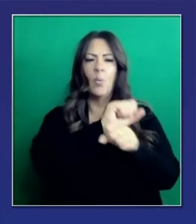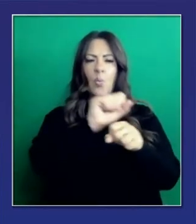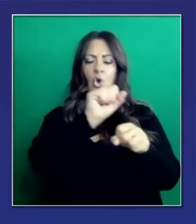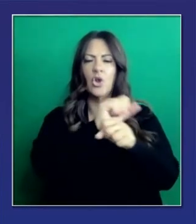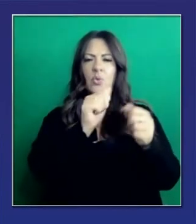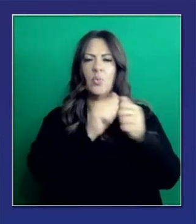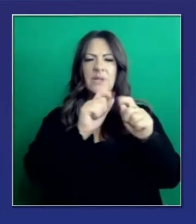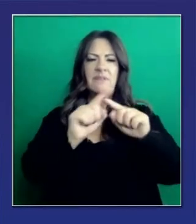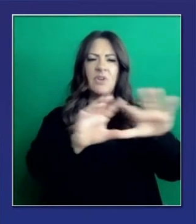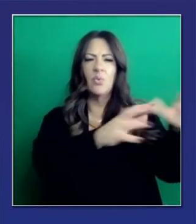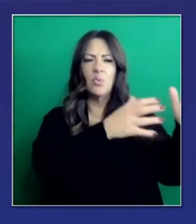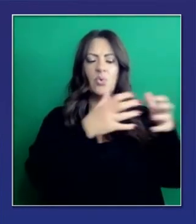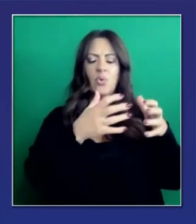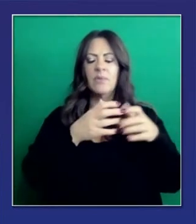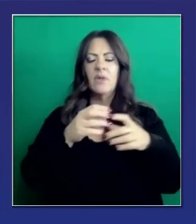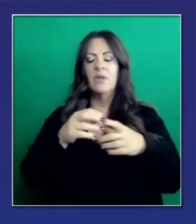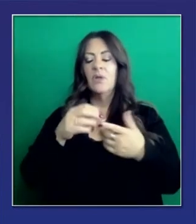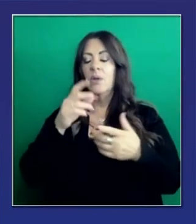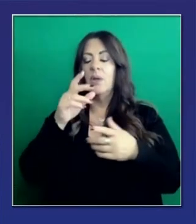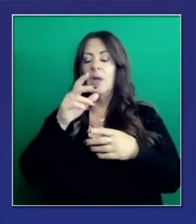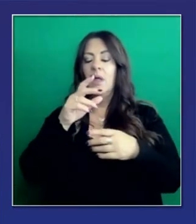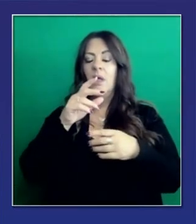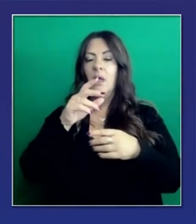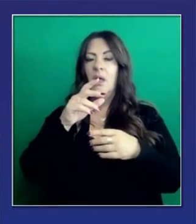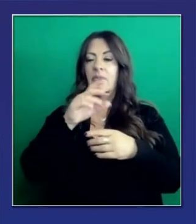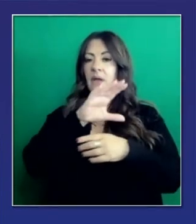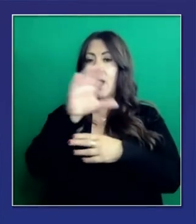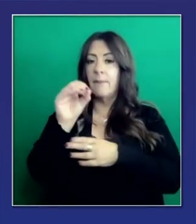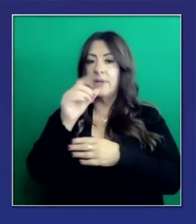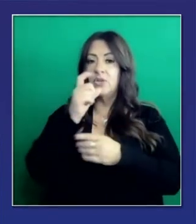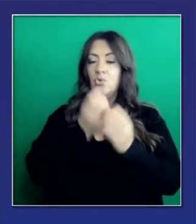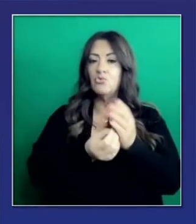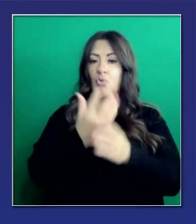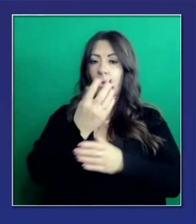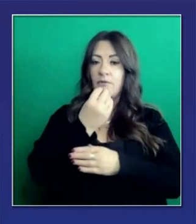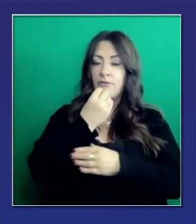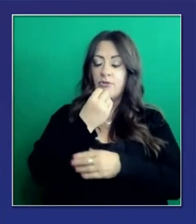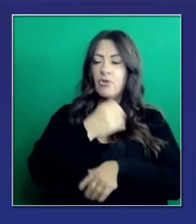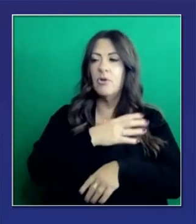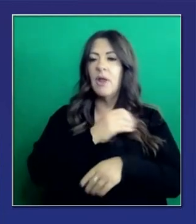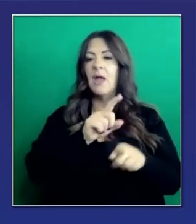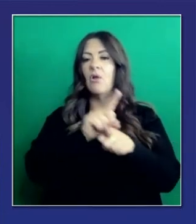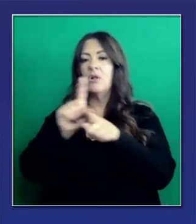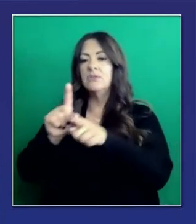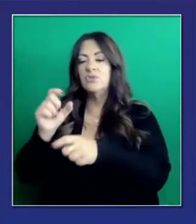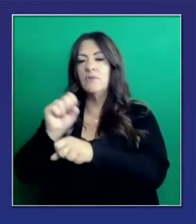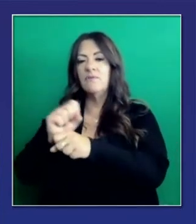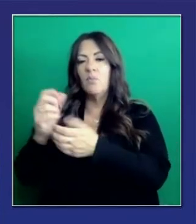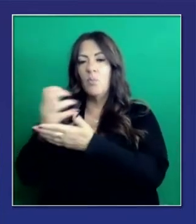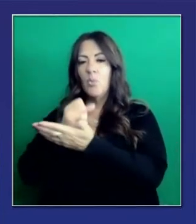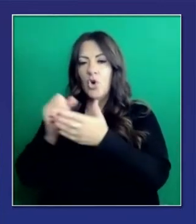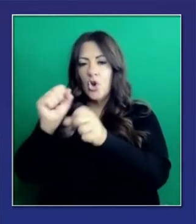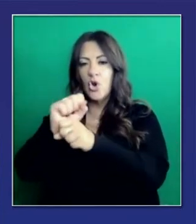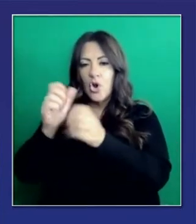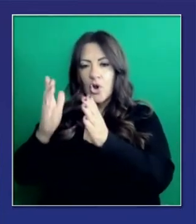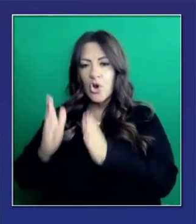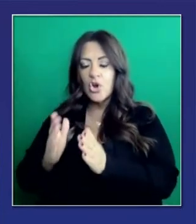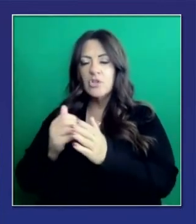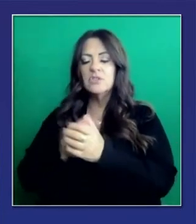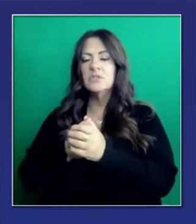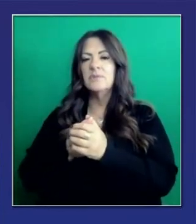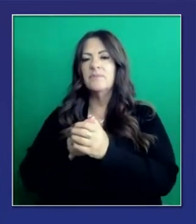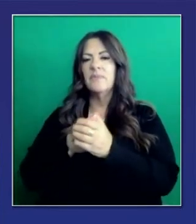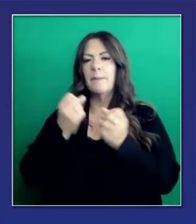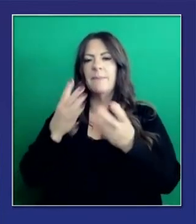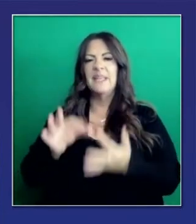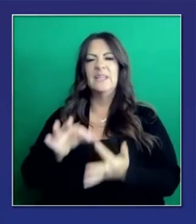No solamente con trabajadores agrícolas, pero también la gente que depende de ese mundo también en cuanto a vivienda y otros problemas que son